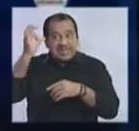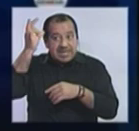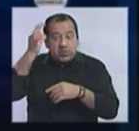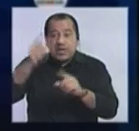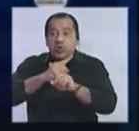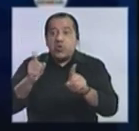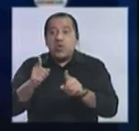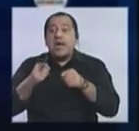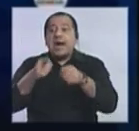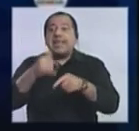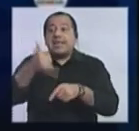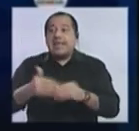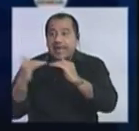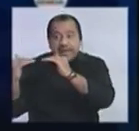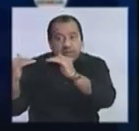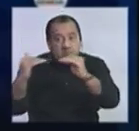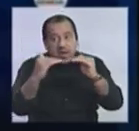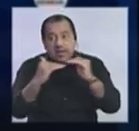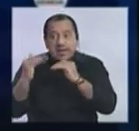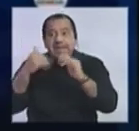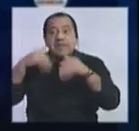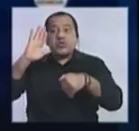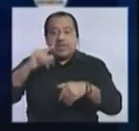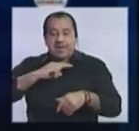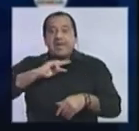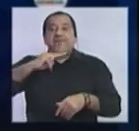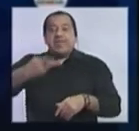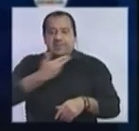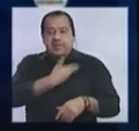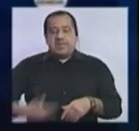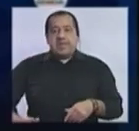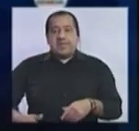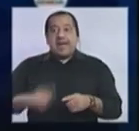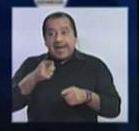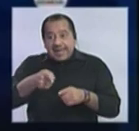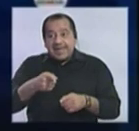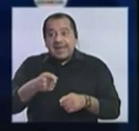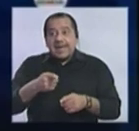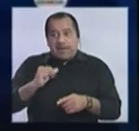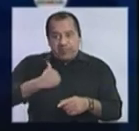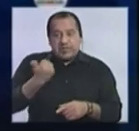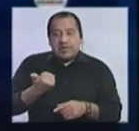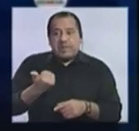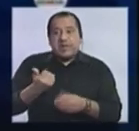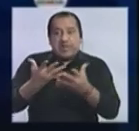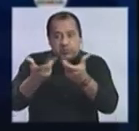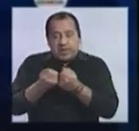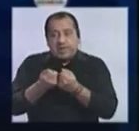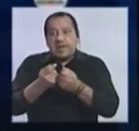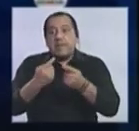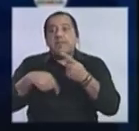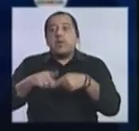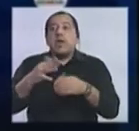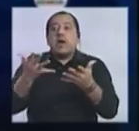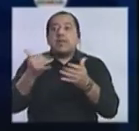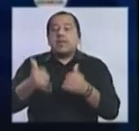lo que tuvo fue la paridad y quien da la mayoría es la vicepresidencia de la República, la presidencia de la Cámara de Senadores y la Asamblea General. Tenemos